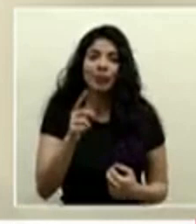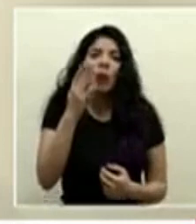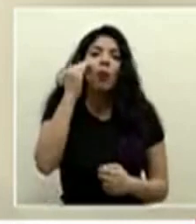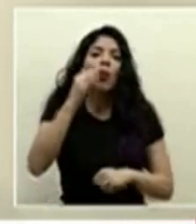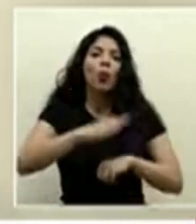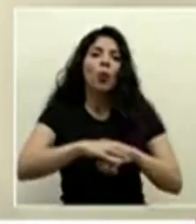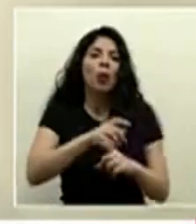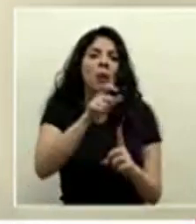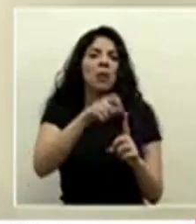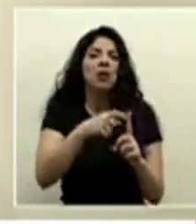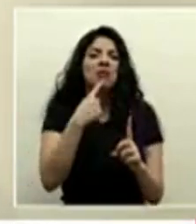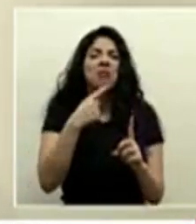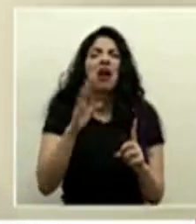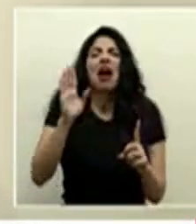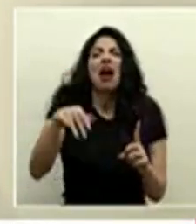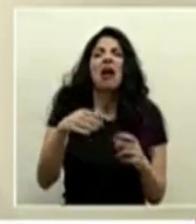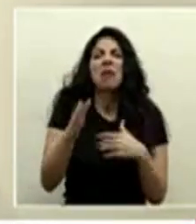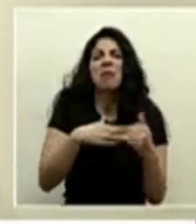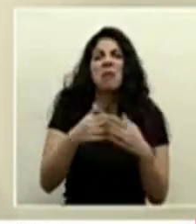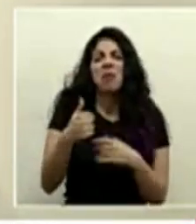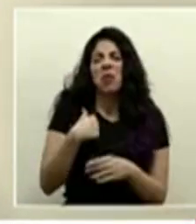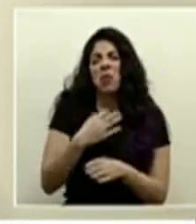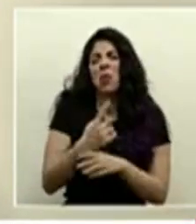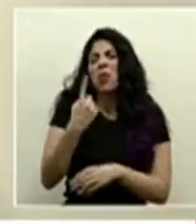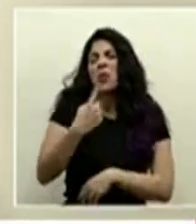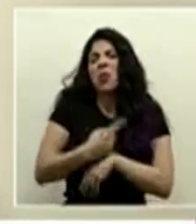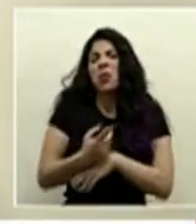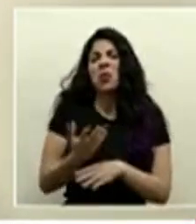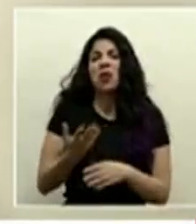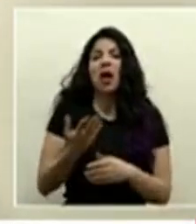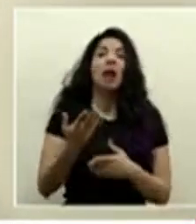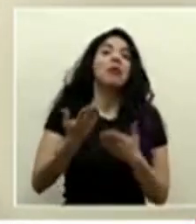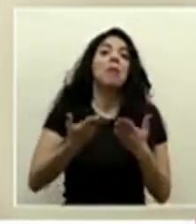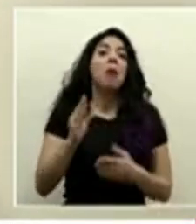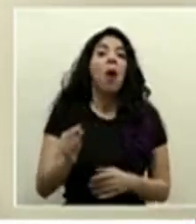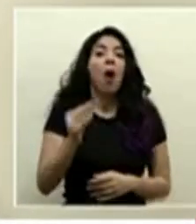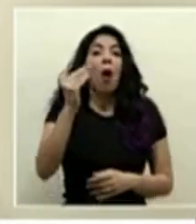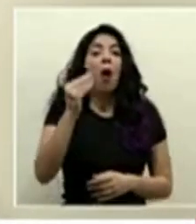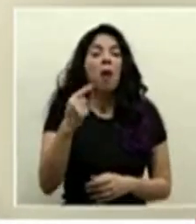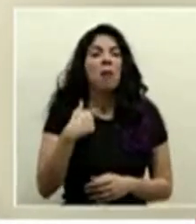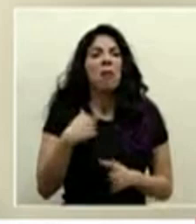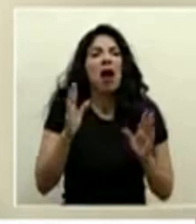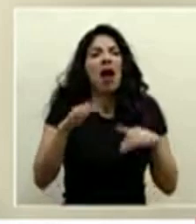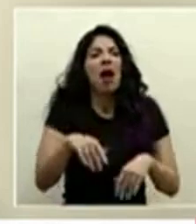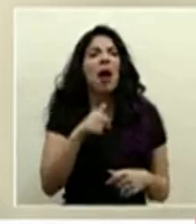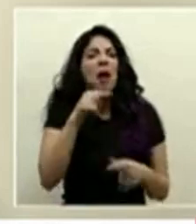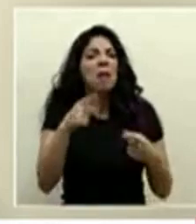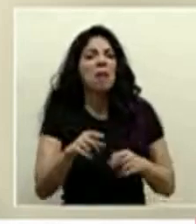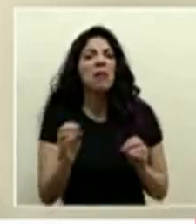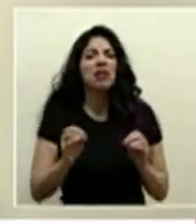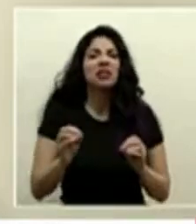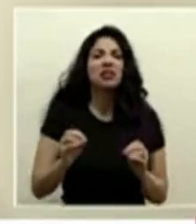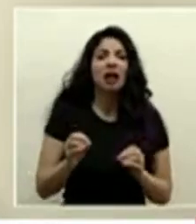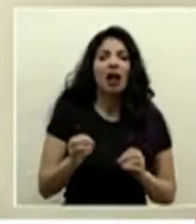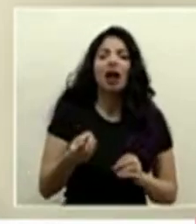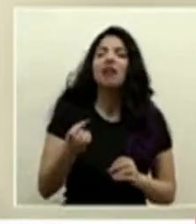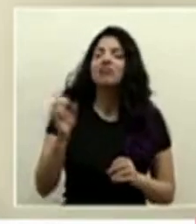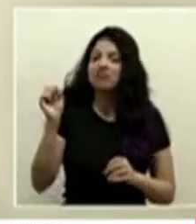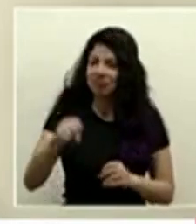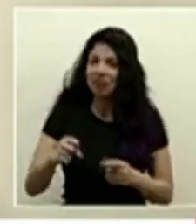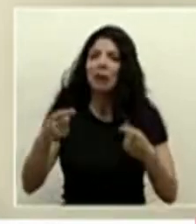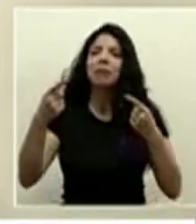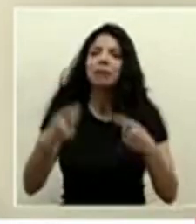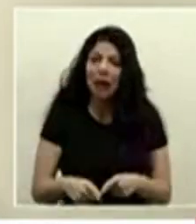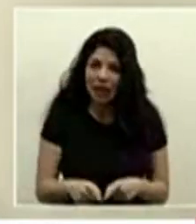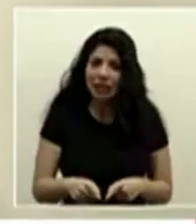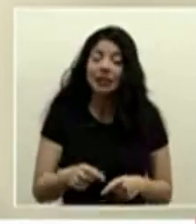que dijo no no aquí no importa yo no me cuido tal vez soy una persona sin factores de riesgo joven no va a pasar nada pero sí sí pasa y recordemos que